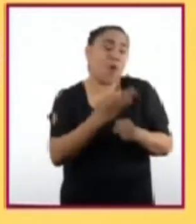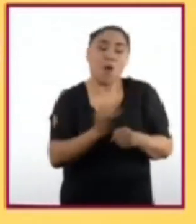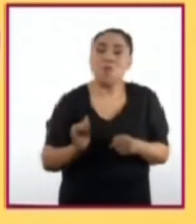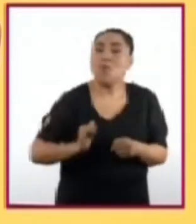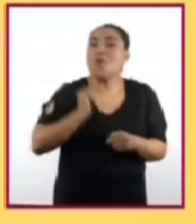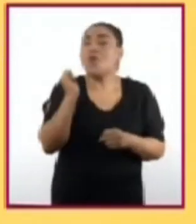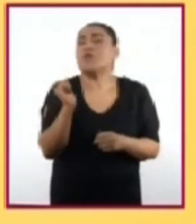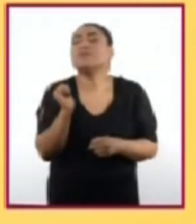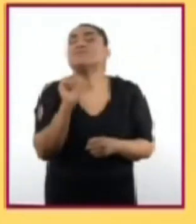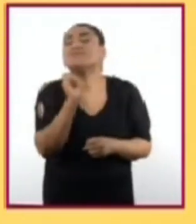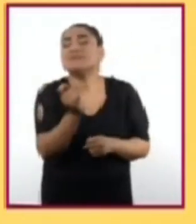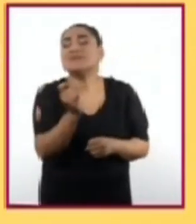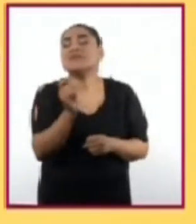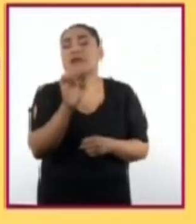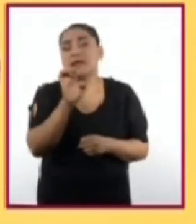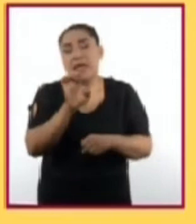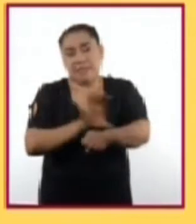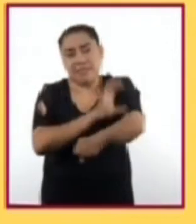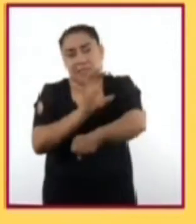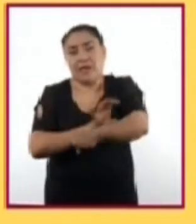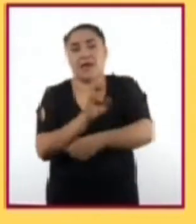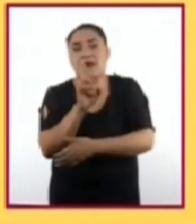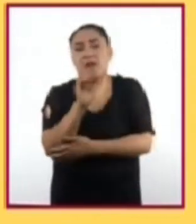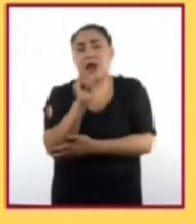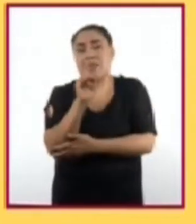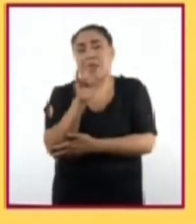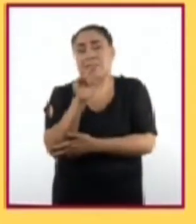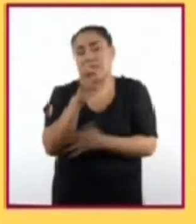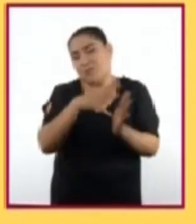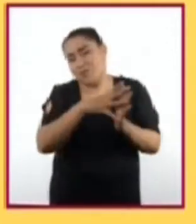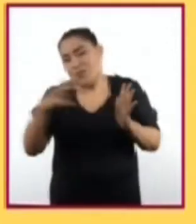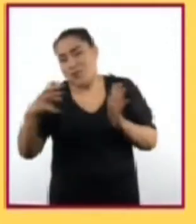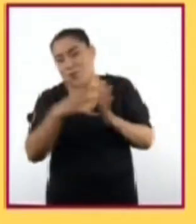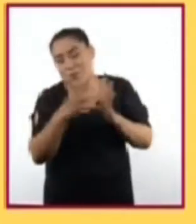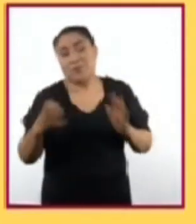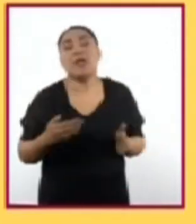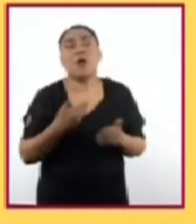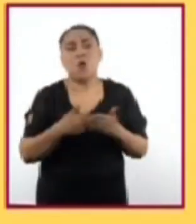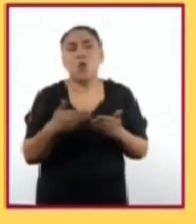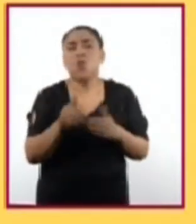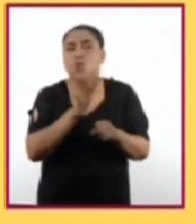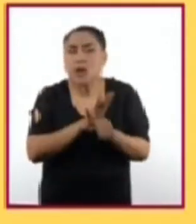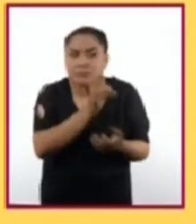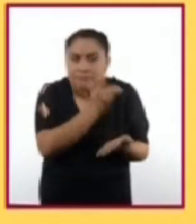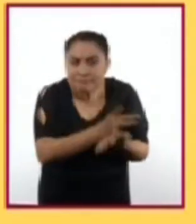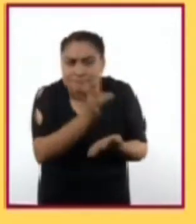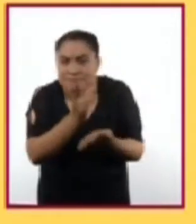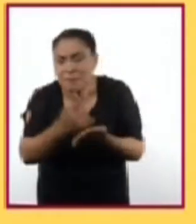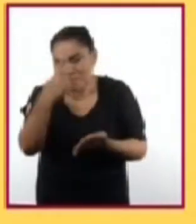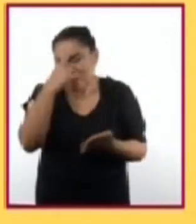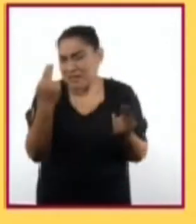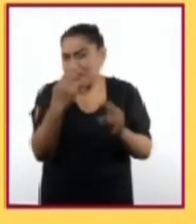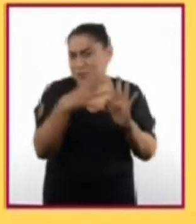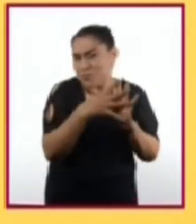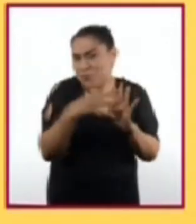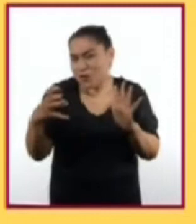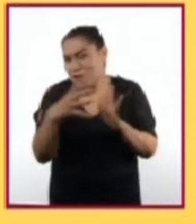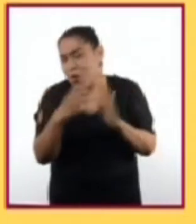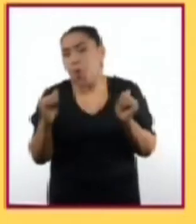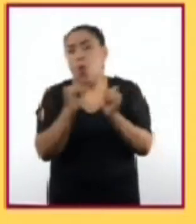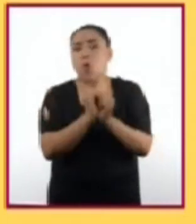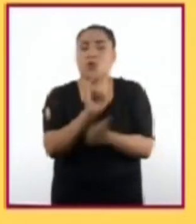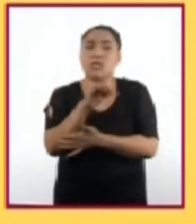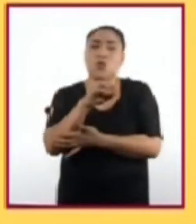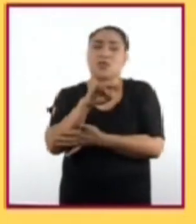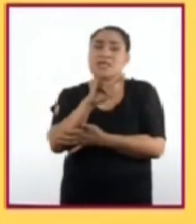conocimientos sobre la energía radiante. Una de las técnicas de diagnóstico médico que emplean radiación ionizante y que